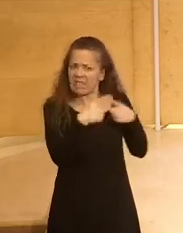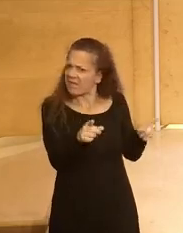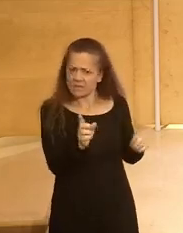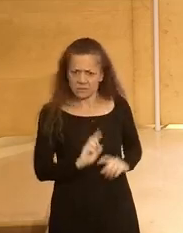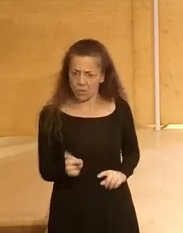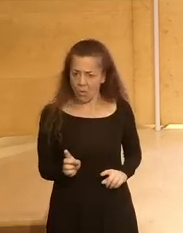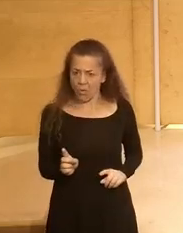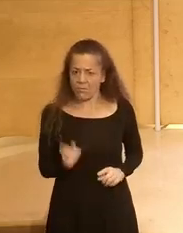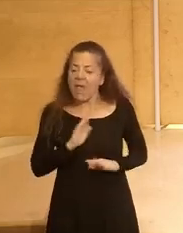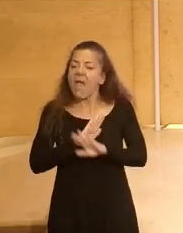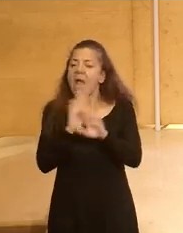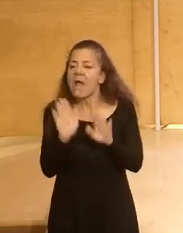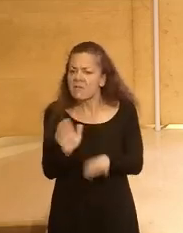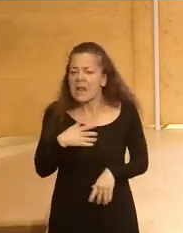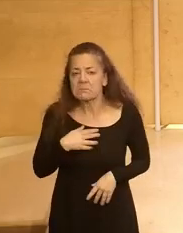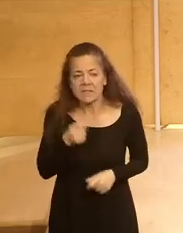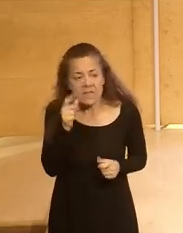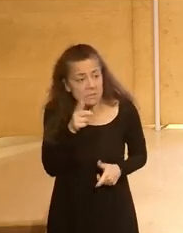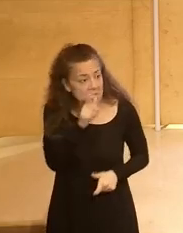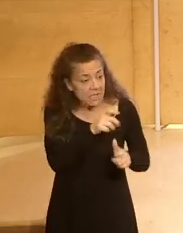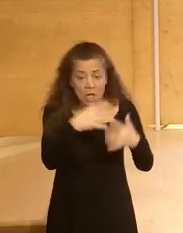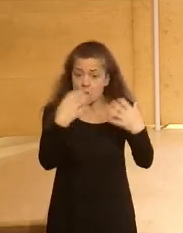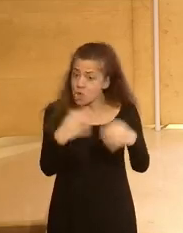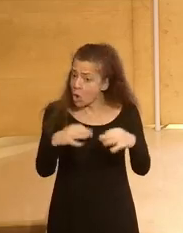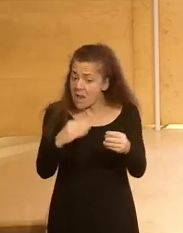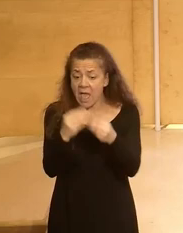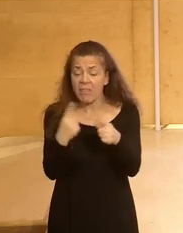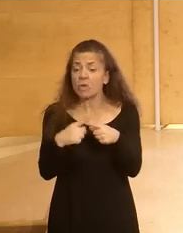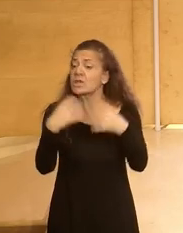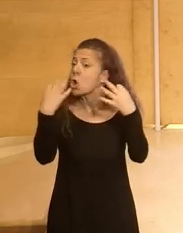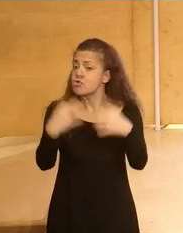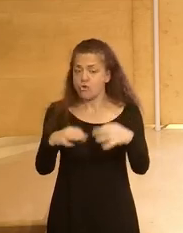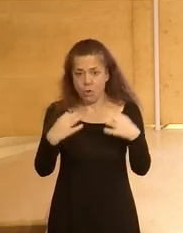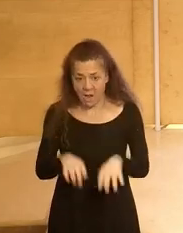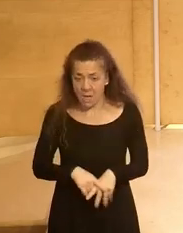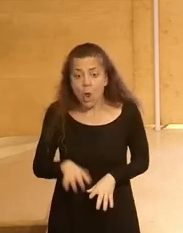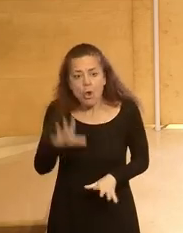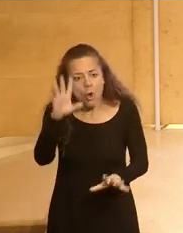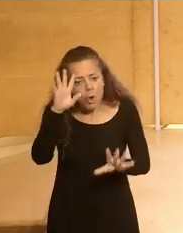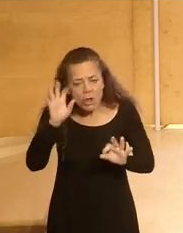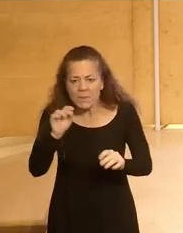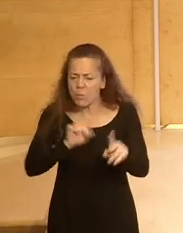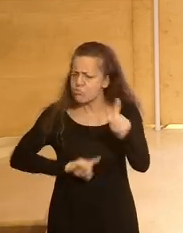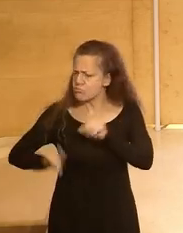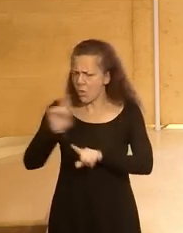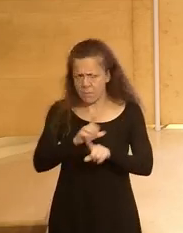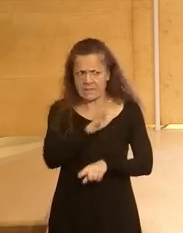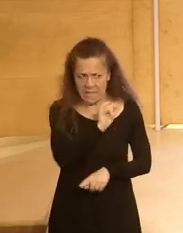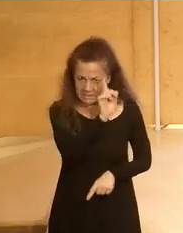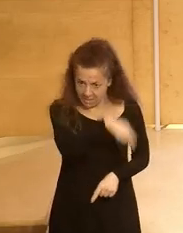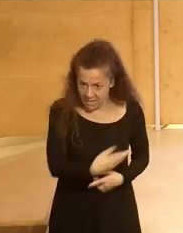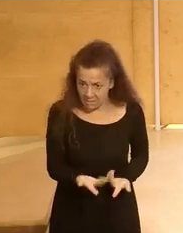es decir al final realmente te das cuenta de que es gente normal que está haciendo cosas normales que obviamente tienen problemas en todas partes